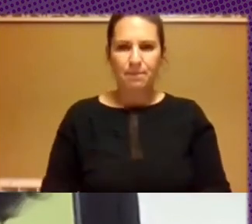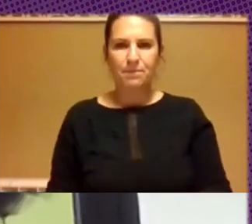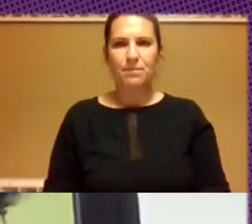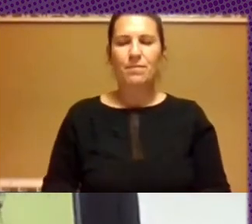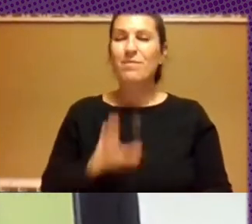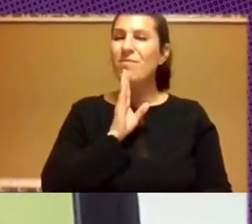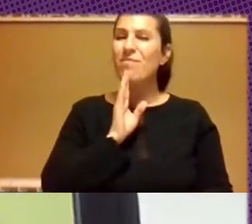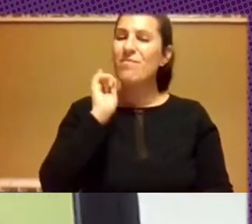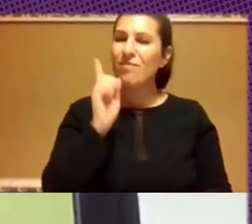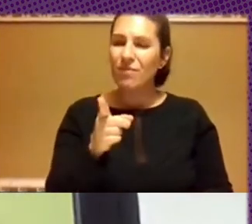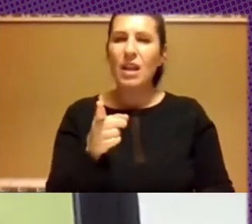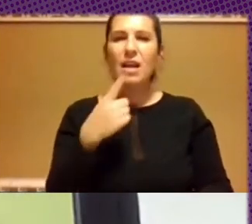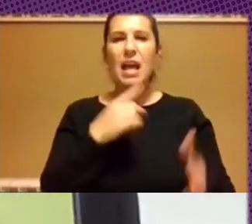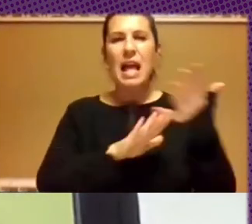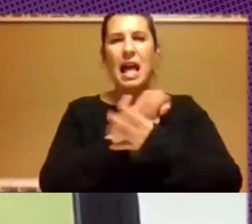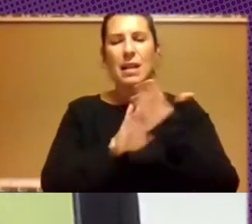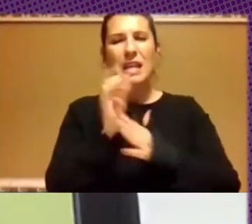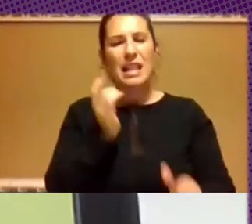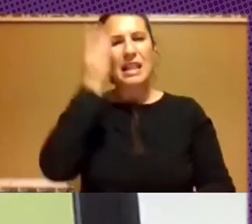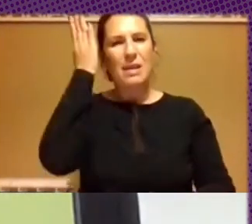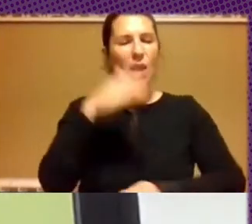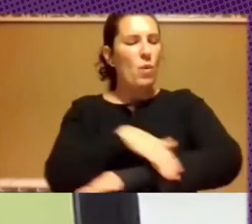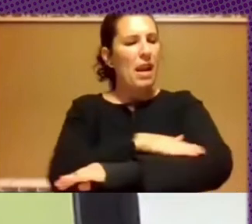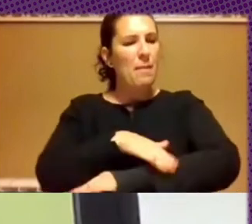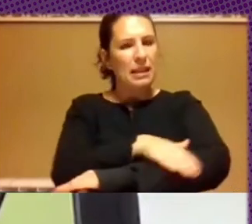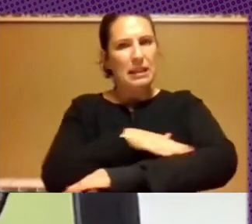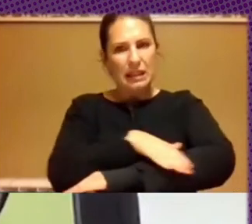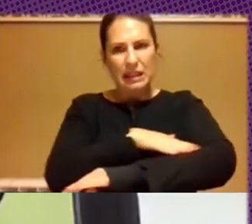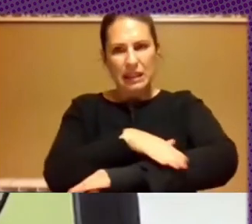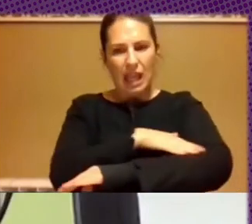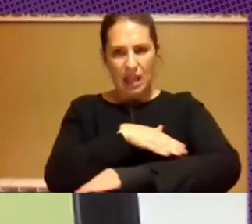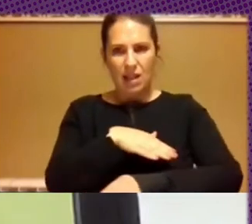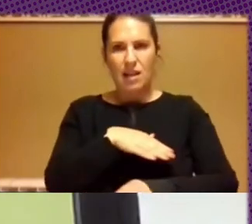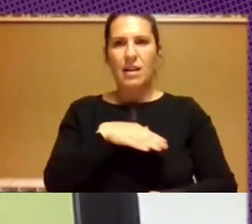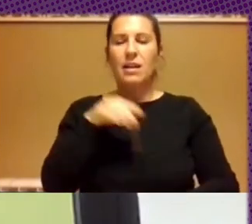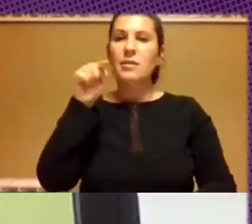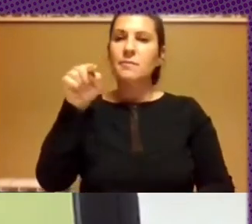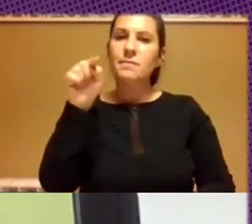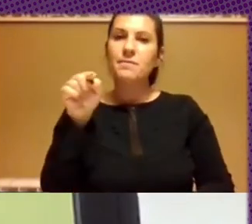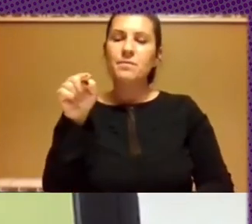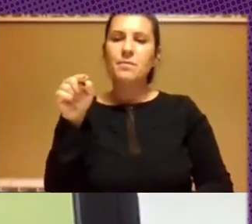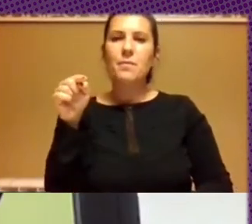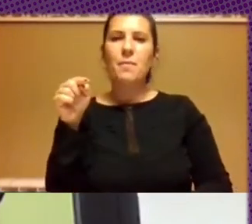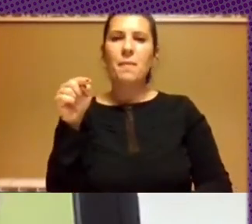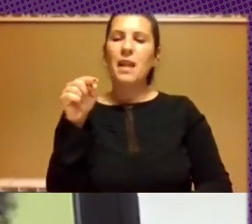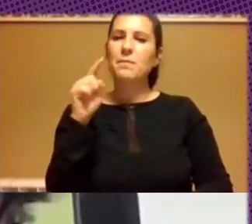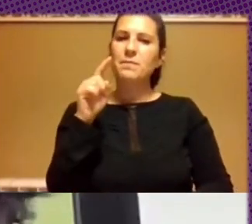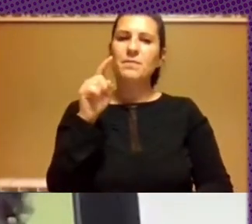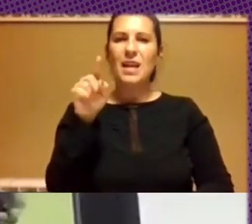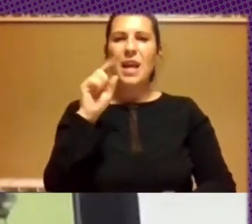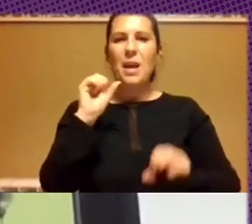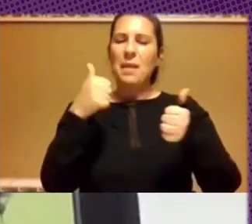una referencia a una iniciativa gubernamental y ahí ya entramos en esas primeras